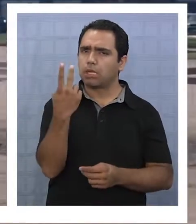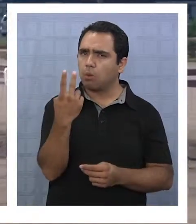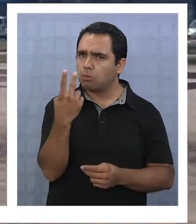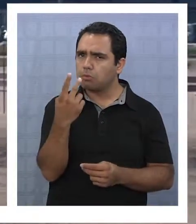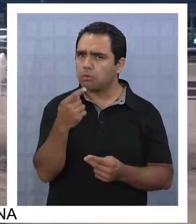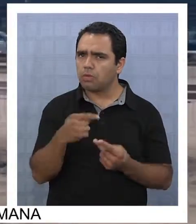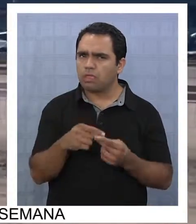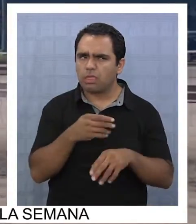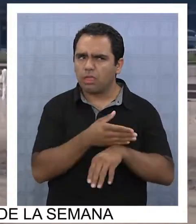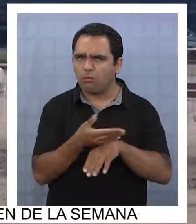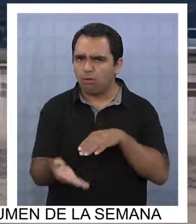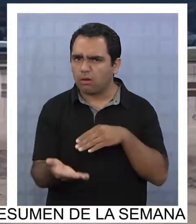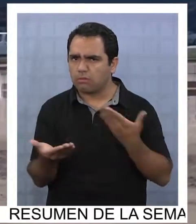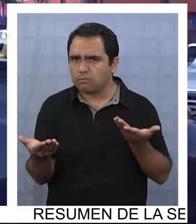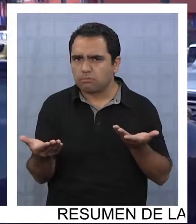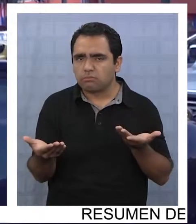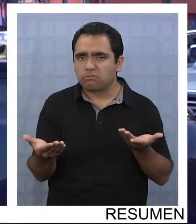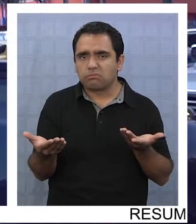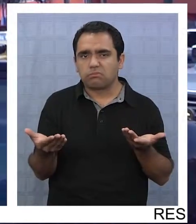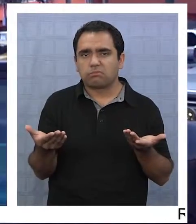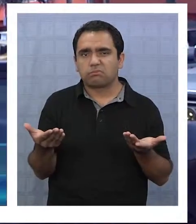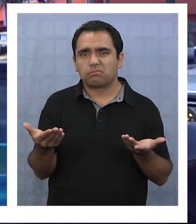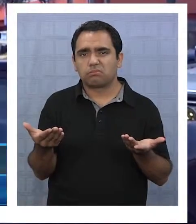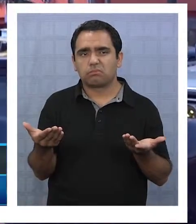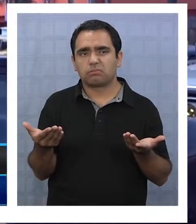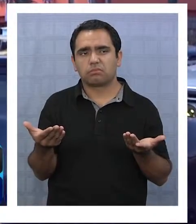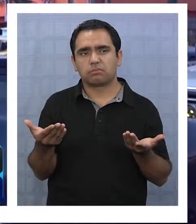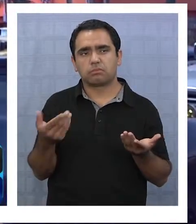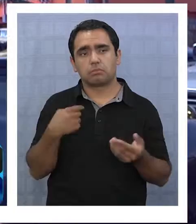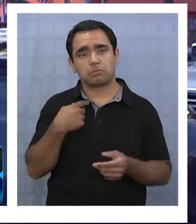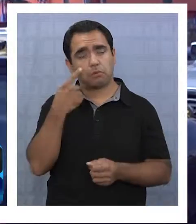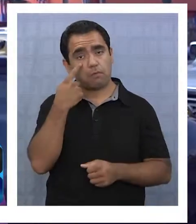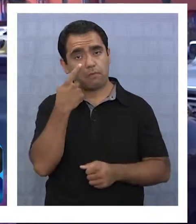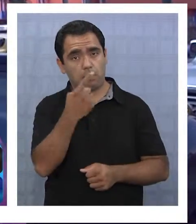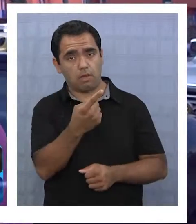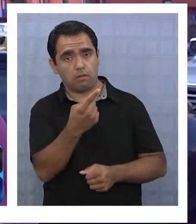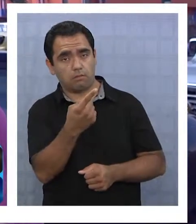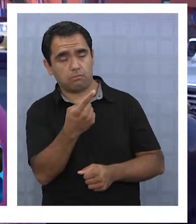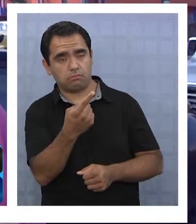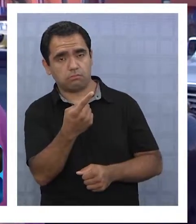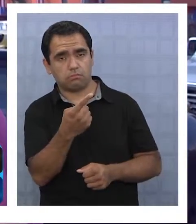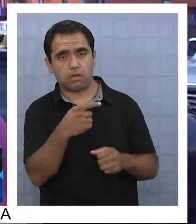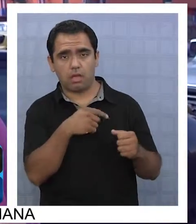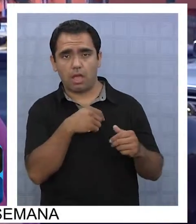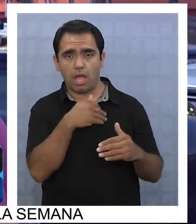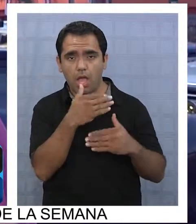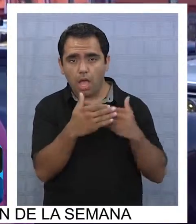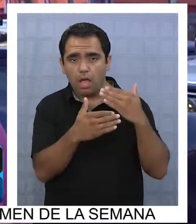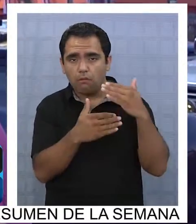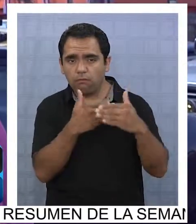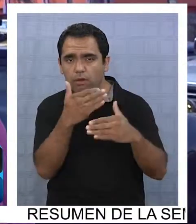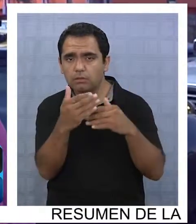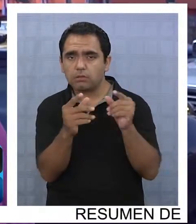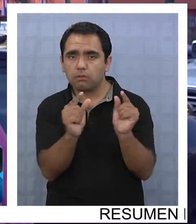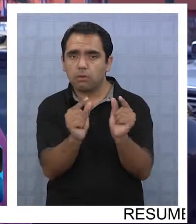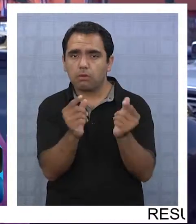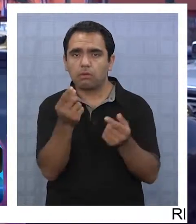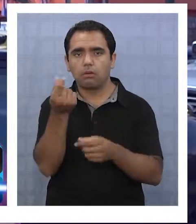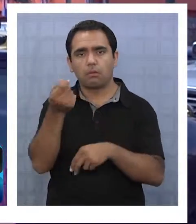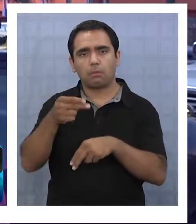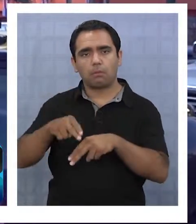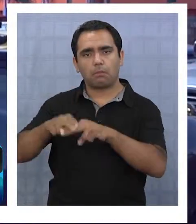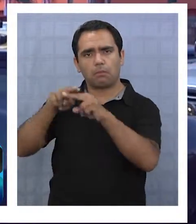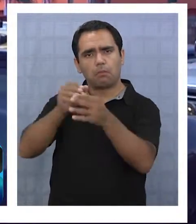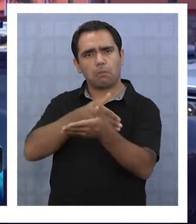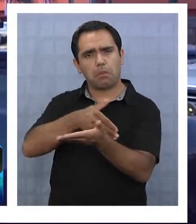Segundo, la demora que llevan es sencilla. Y veo que el avance